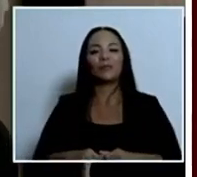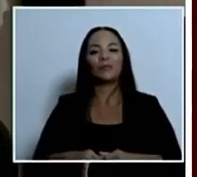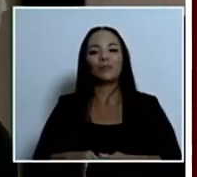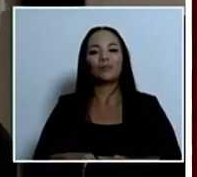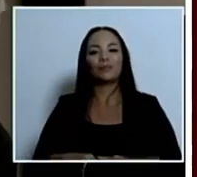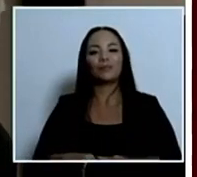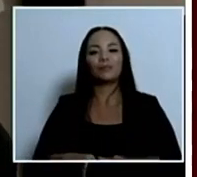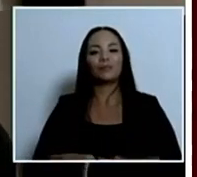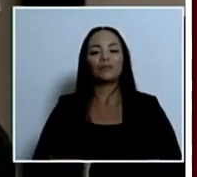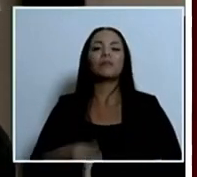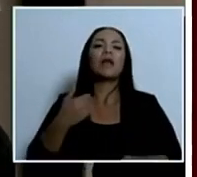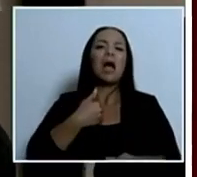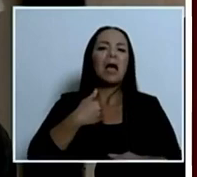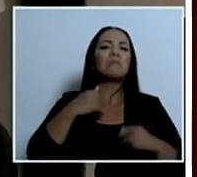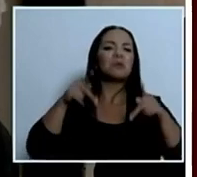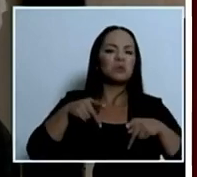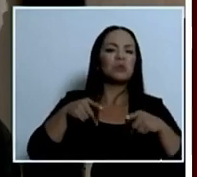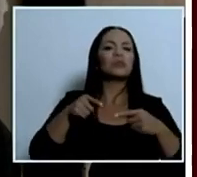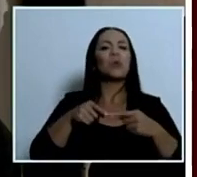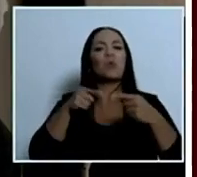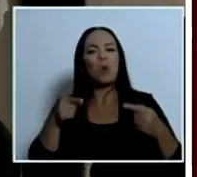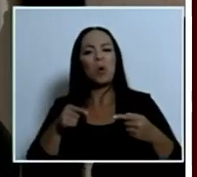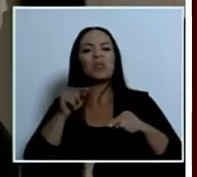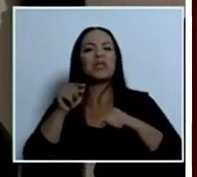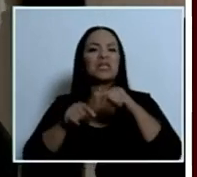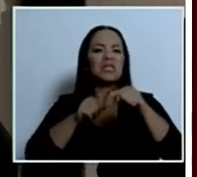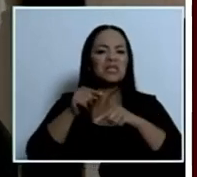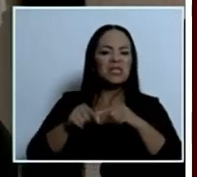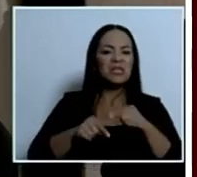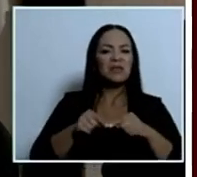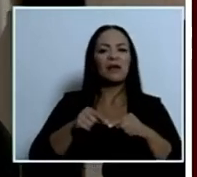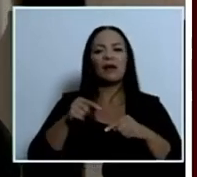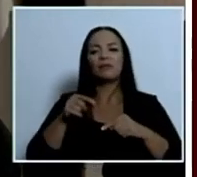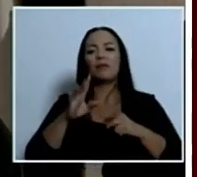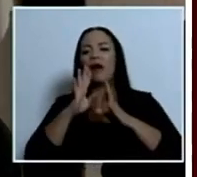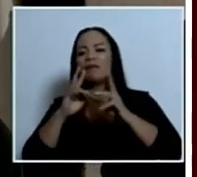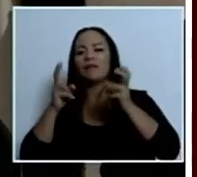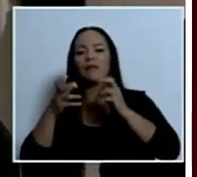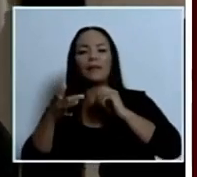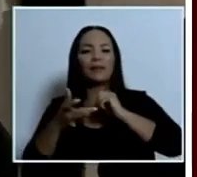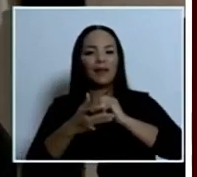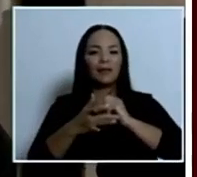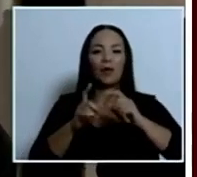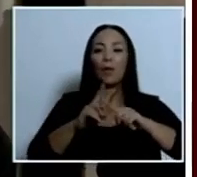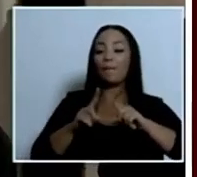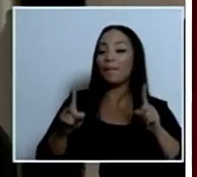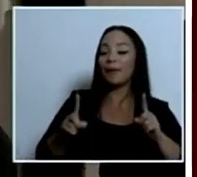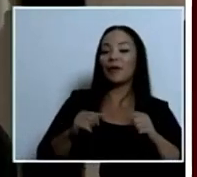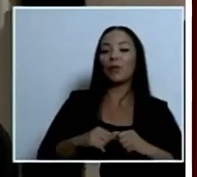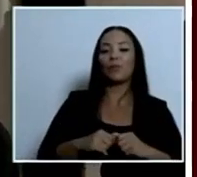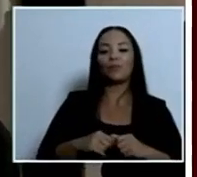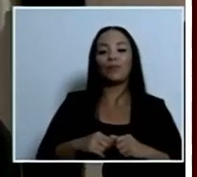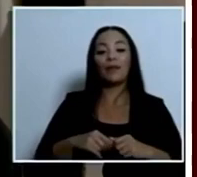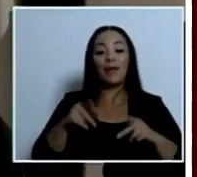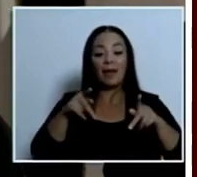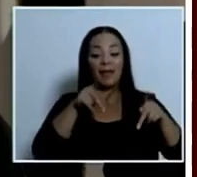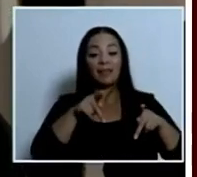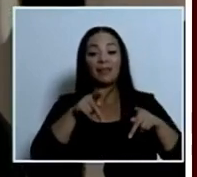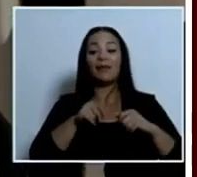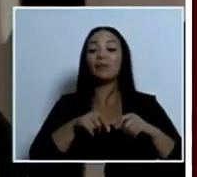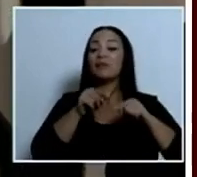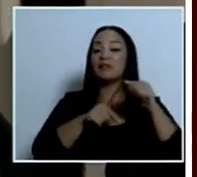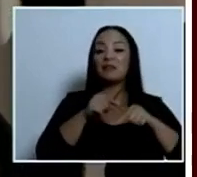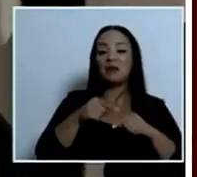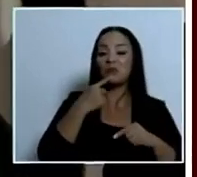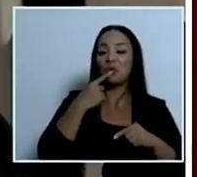se oponen y critican hablan de la parte técnica pero ellos no encuentran o no mencionan nada